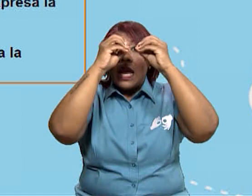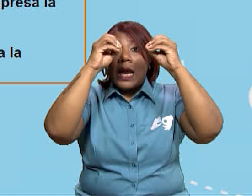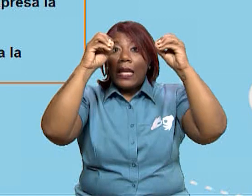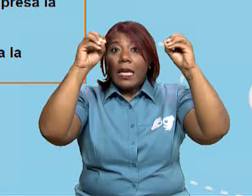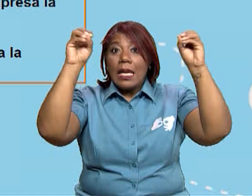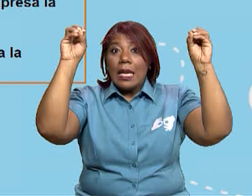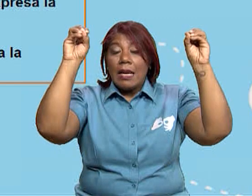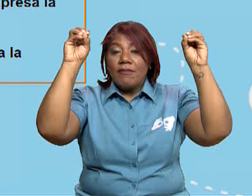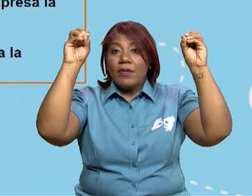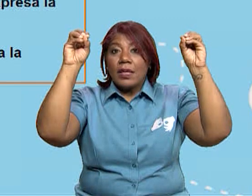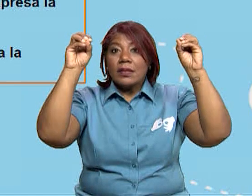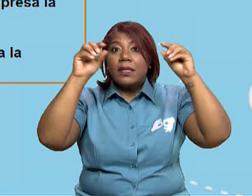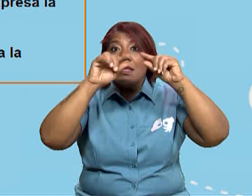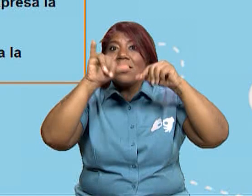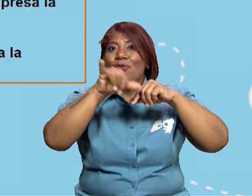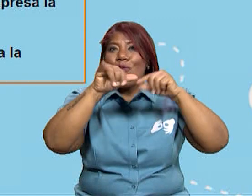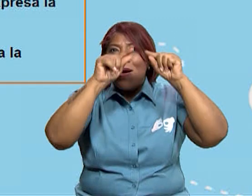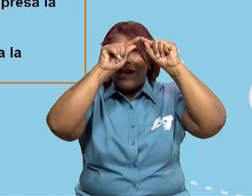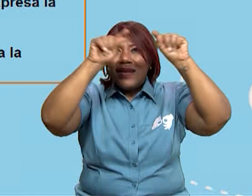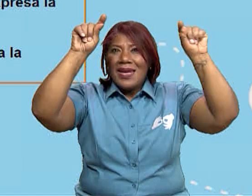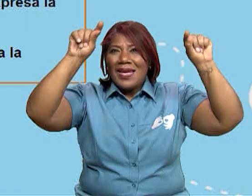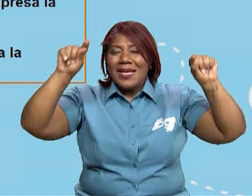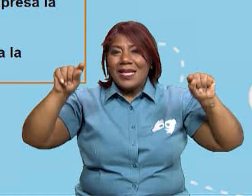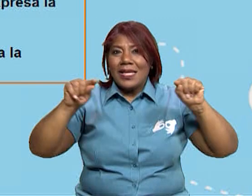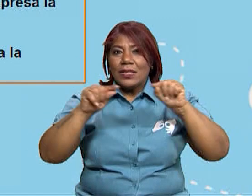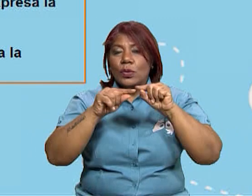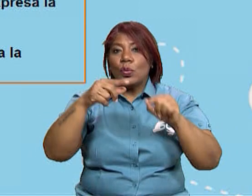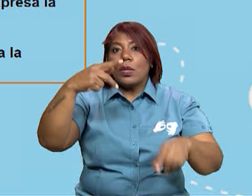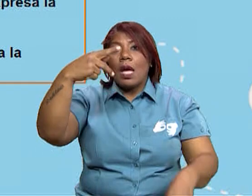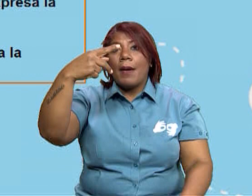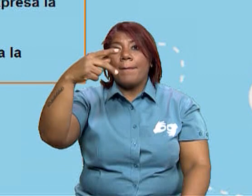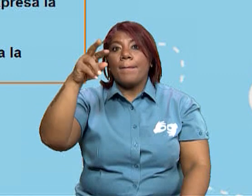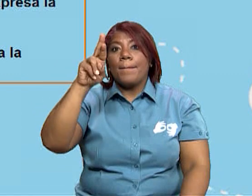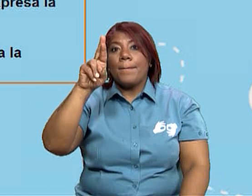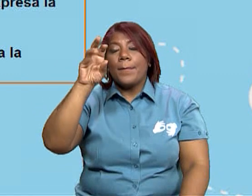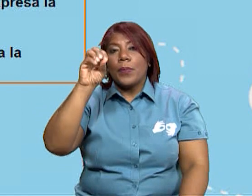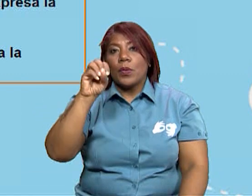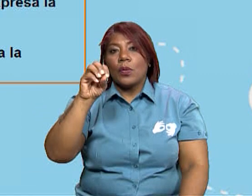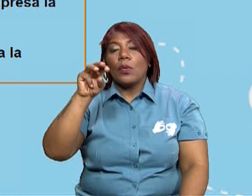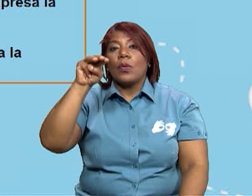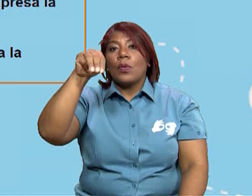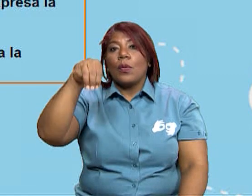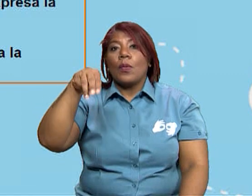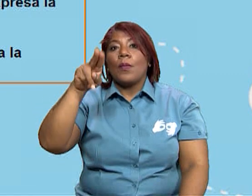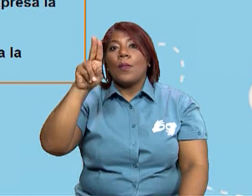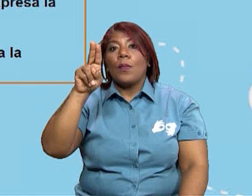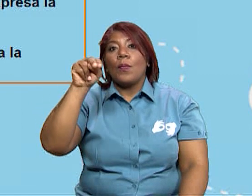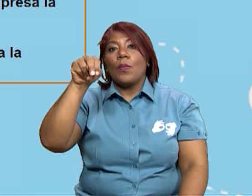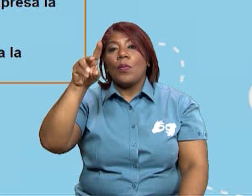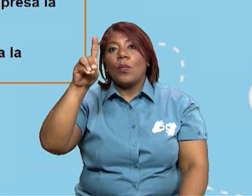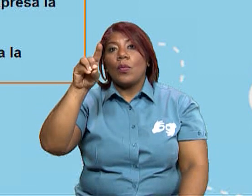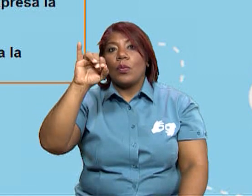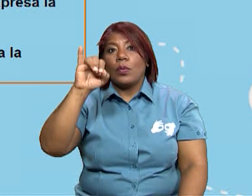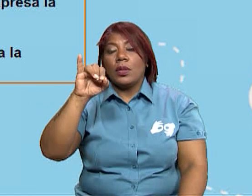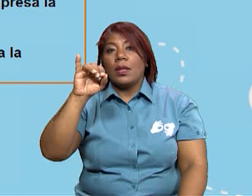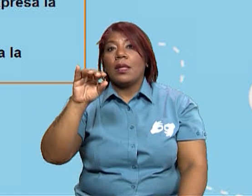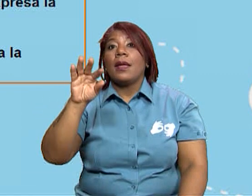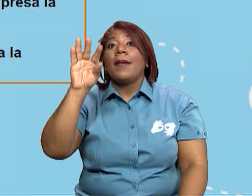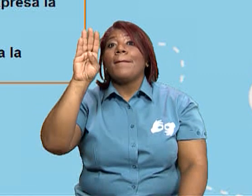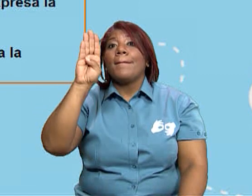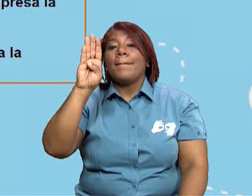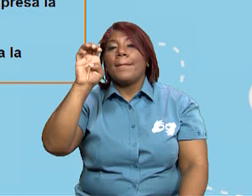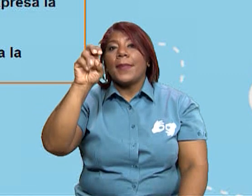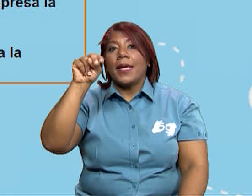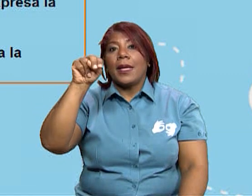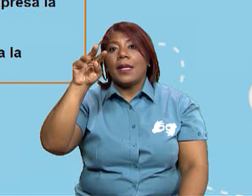La autora la utilizó aquí en la poesía, pero nosotros hemos utilizado esa